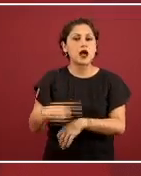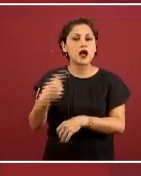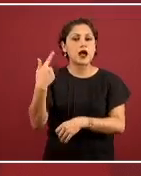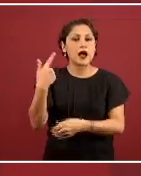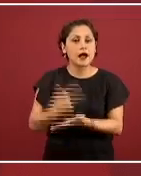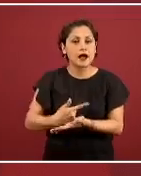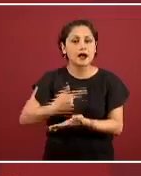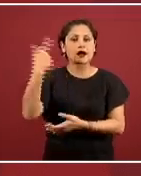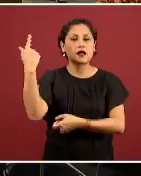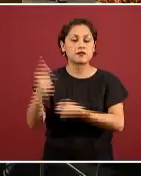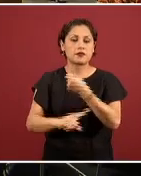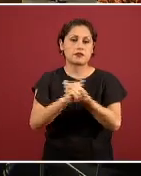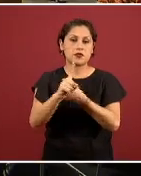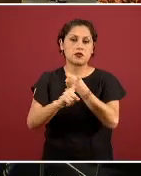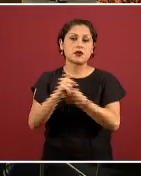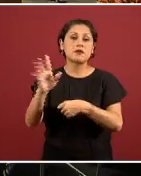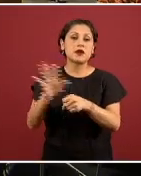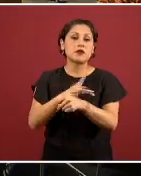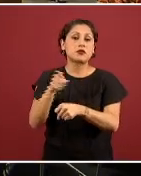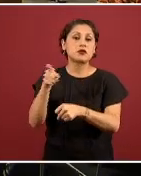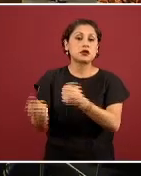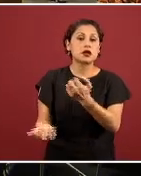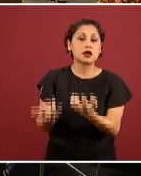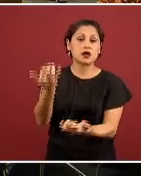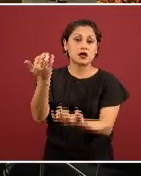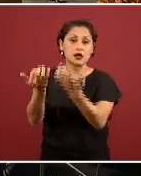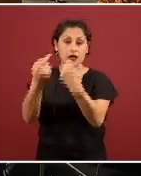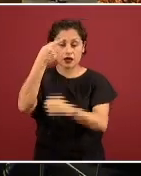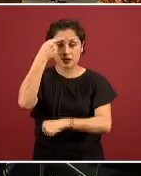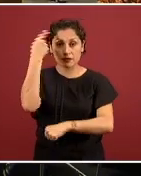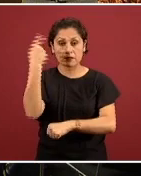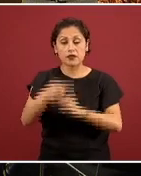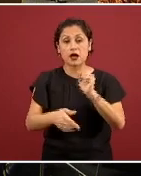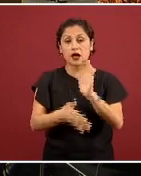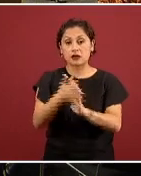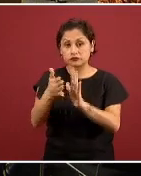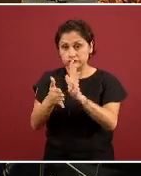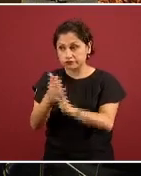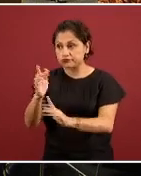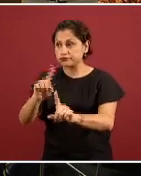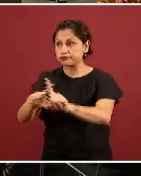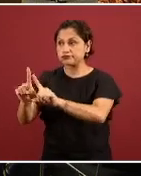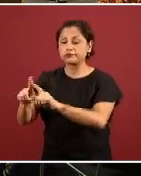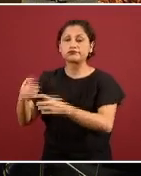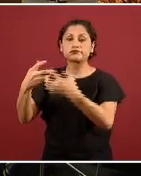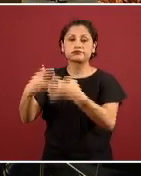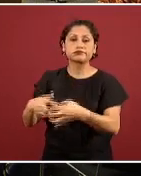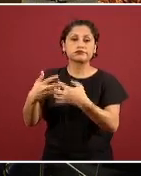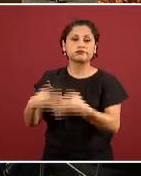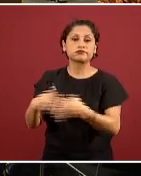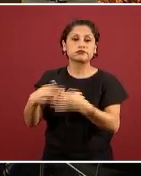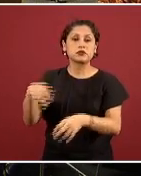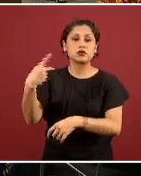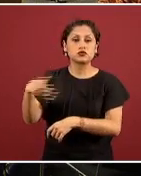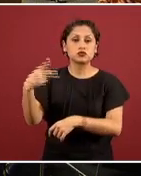prendido continuamente porque de otra manera hay que echarlo a andar se lleva meses literalmente